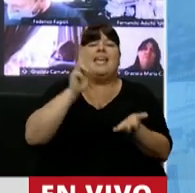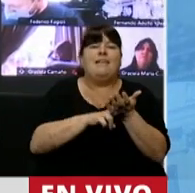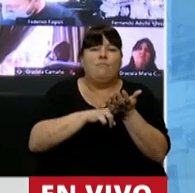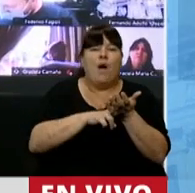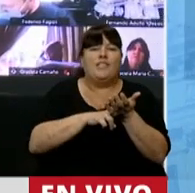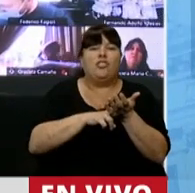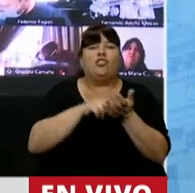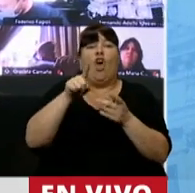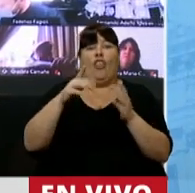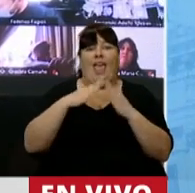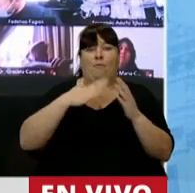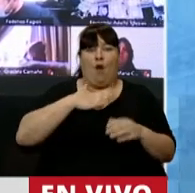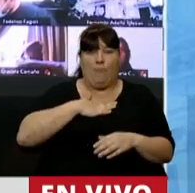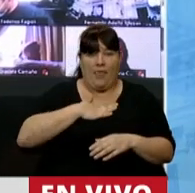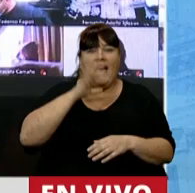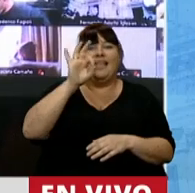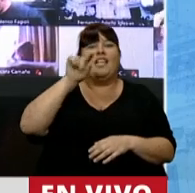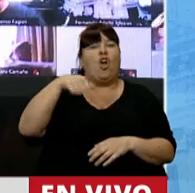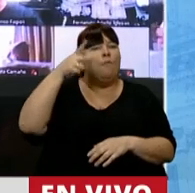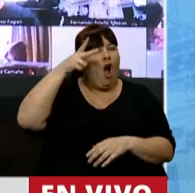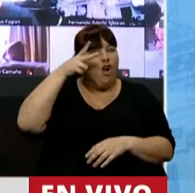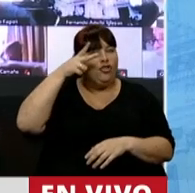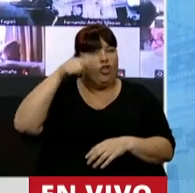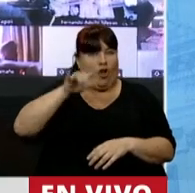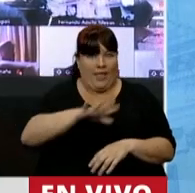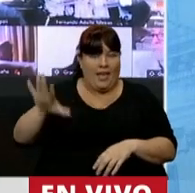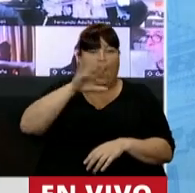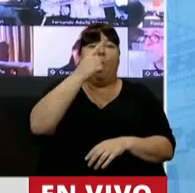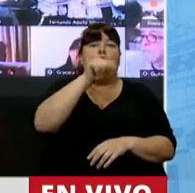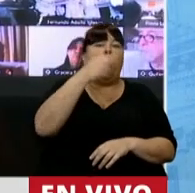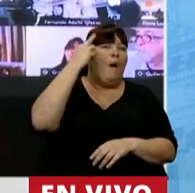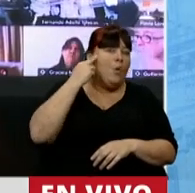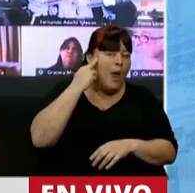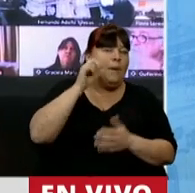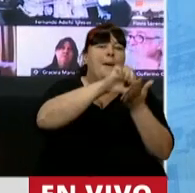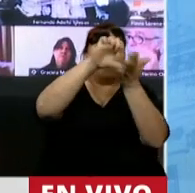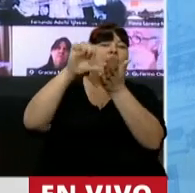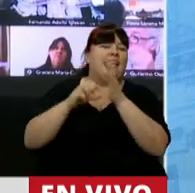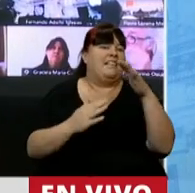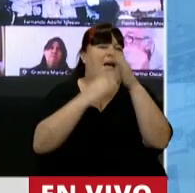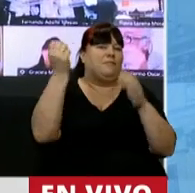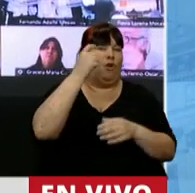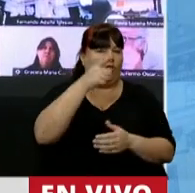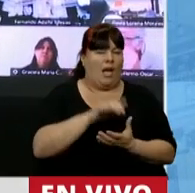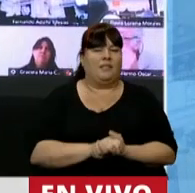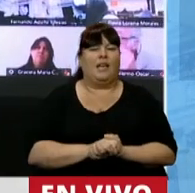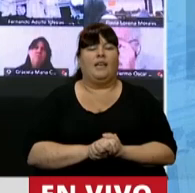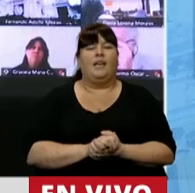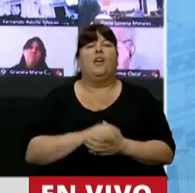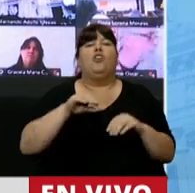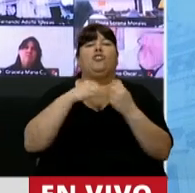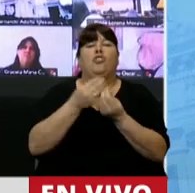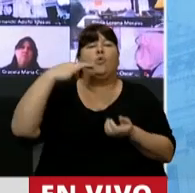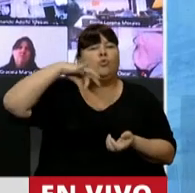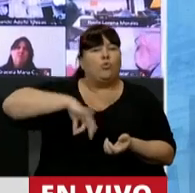sobre la propiedad, 0,8% en nuestra región, 1,9% en los países centrales. En las nóminas